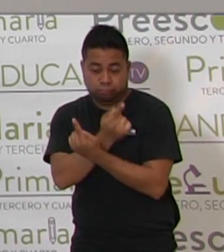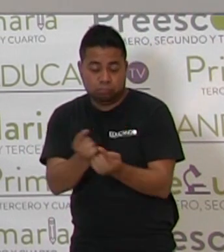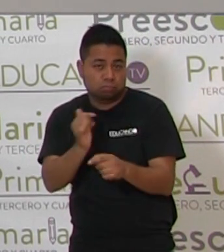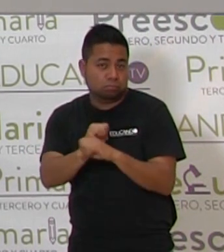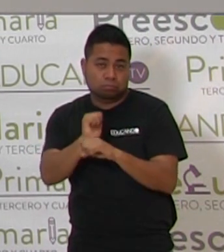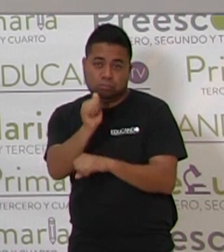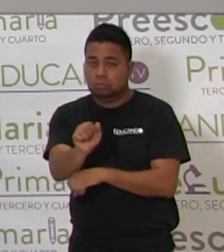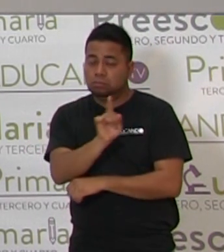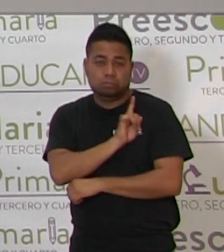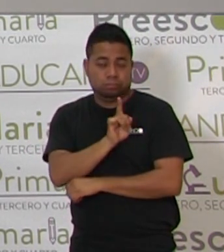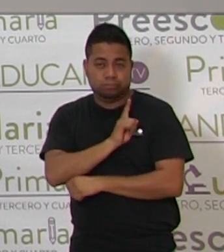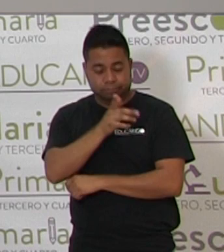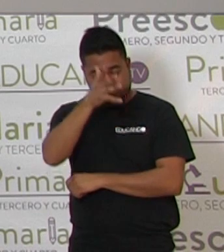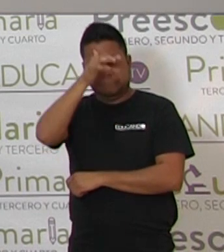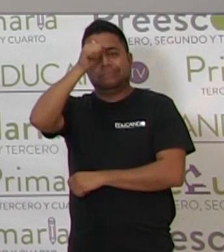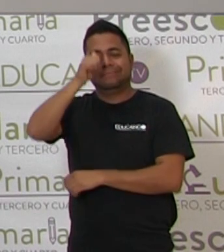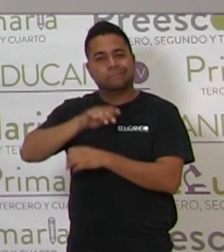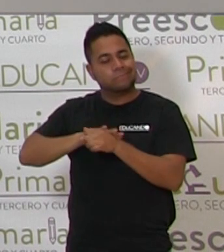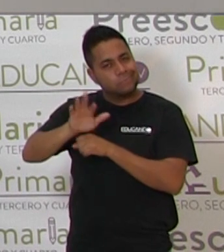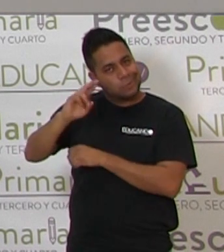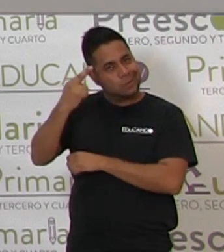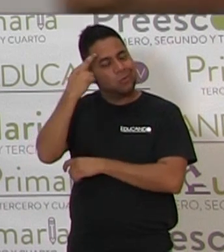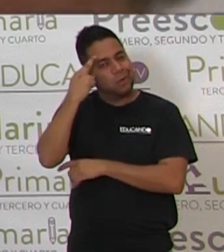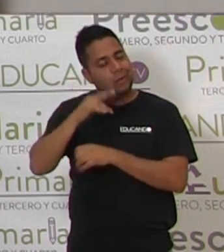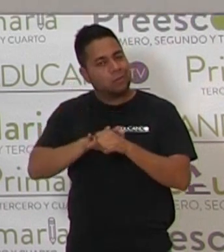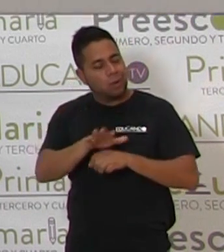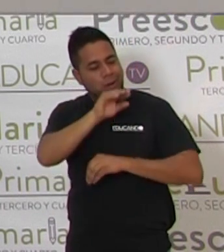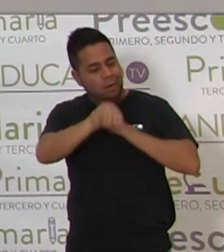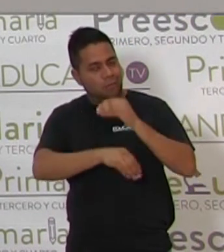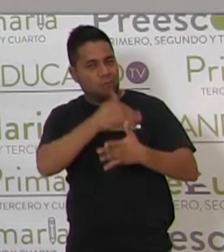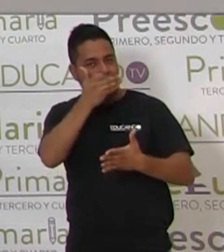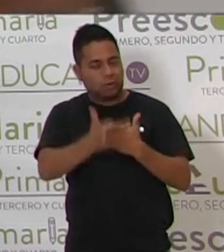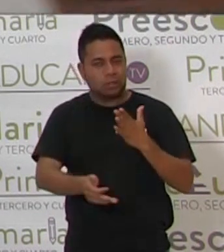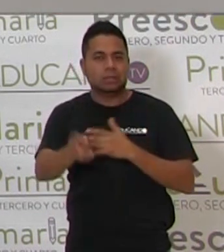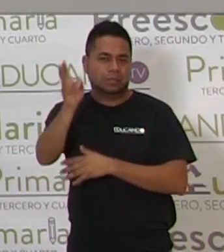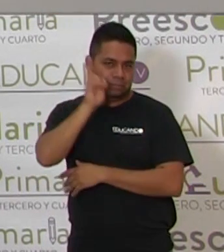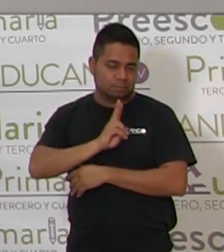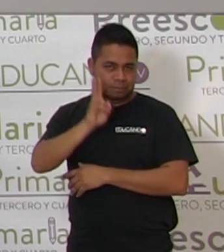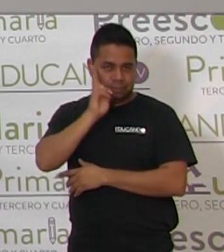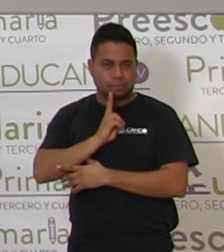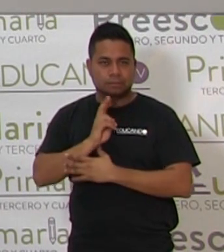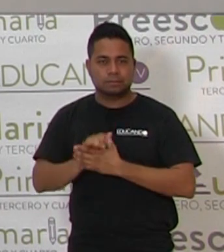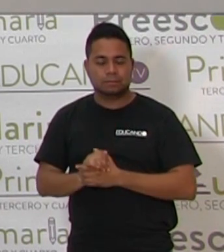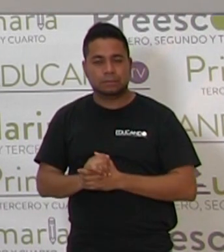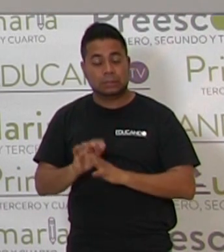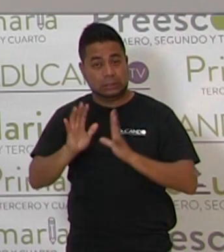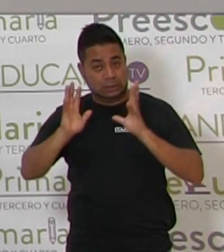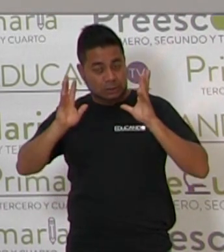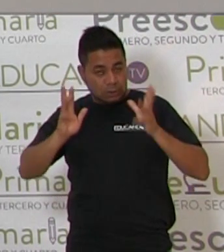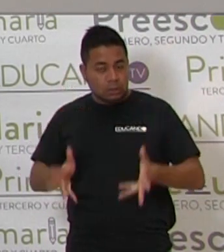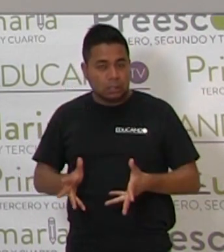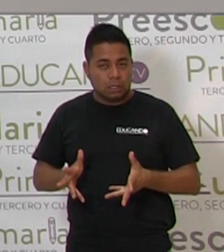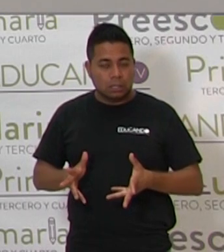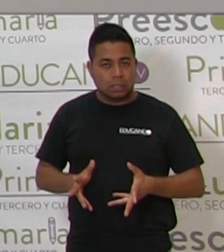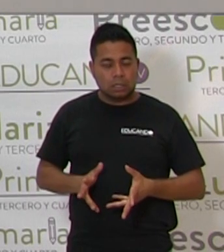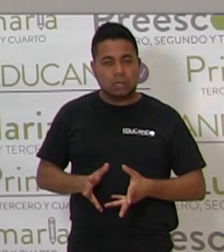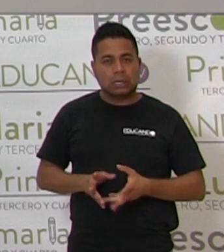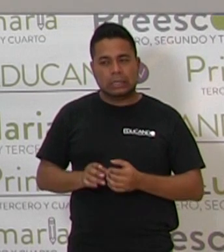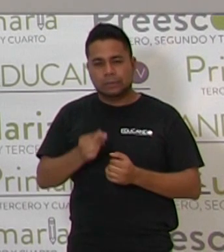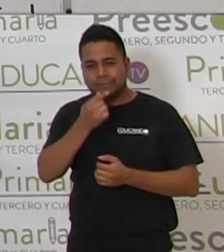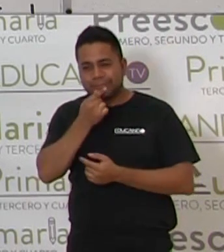A ver, ¿cuál, cuál? Vamos a ver. ¿Ya? ¿Algún amiguito que me quiera decir?